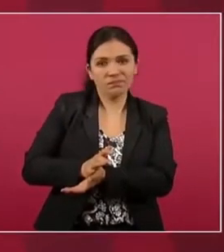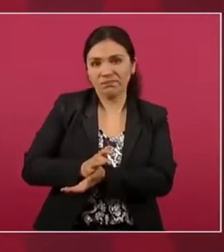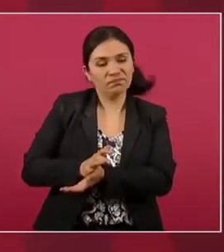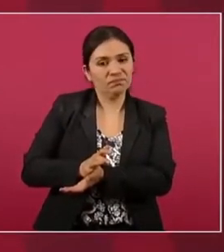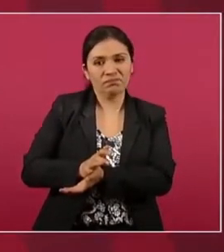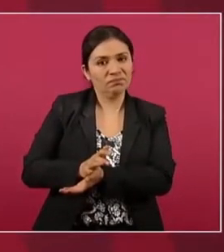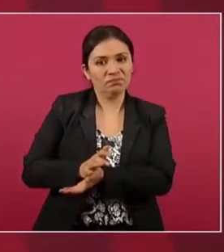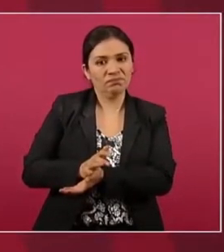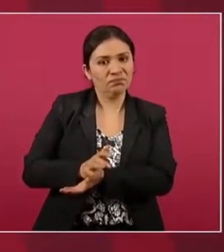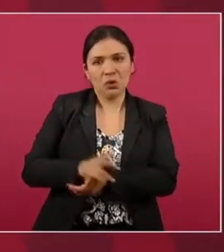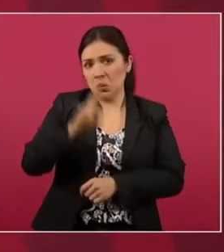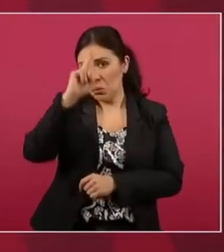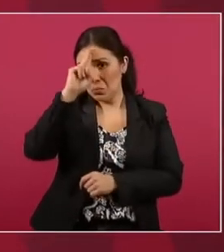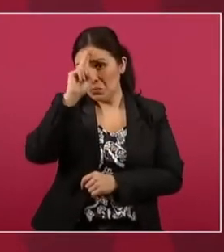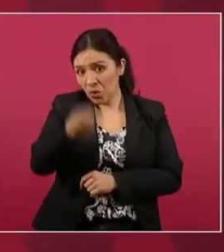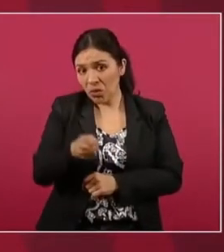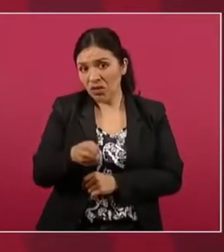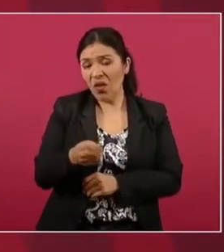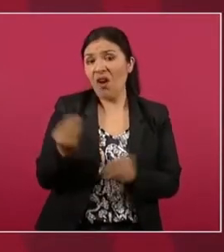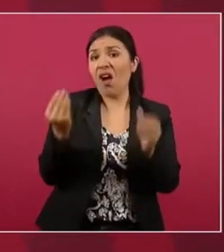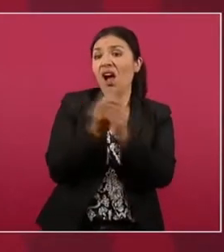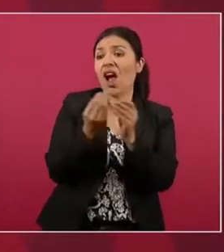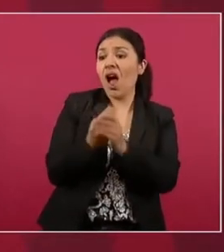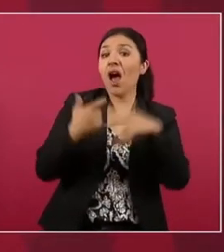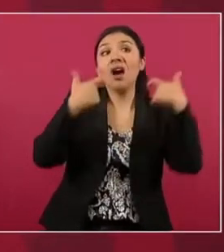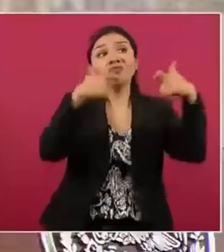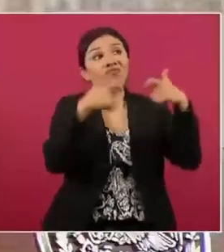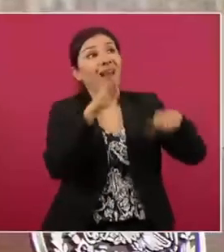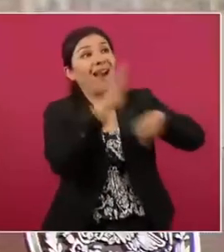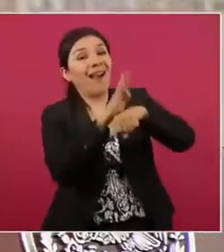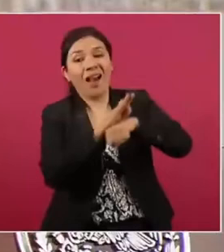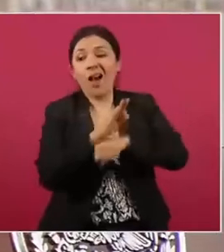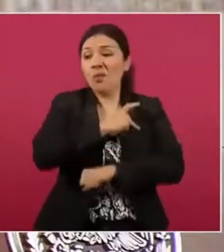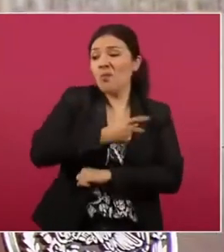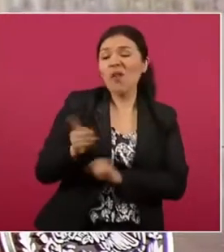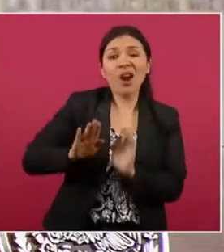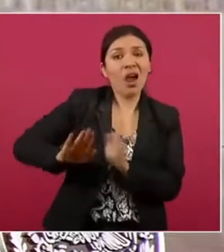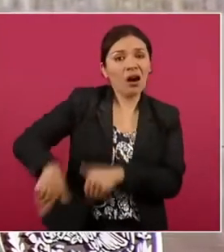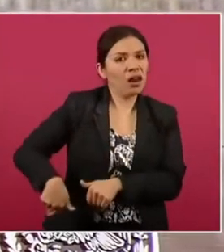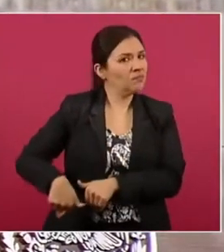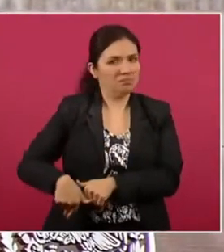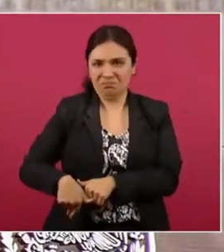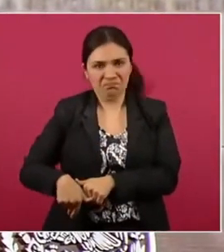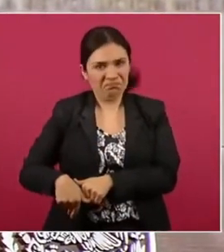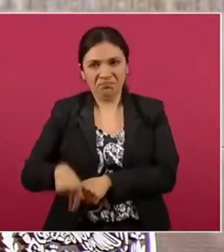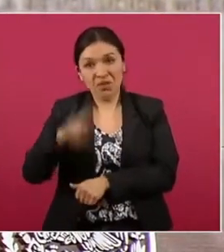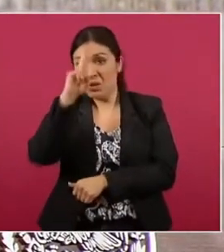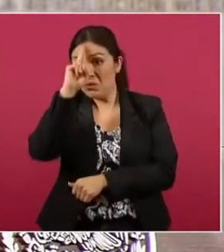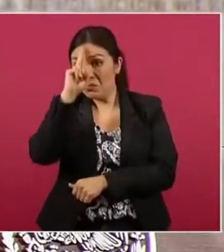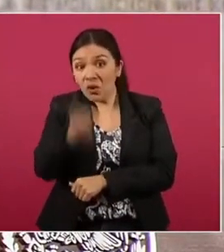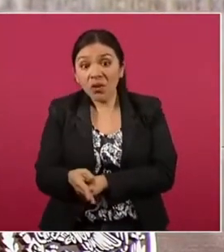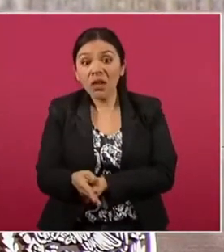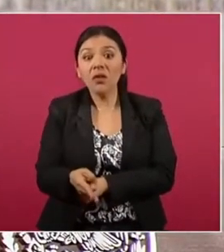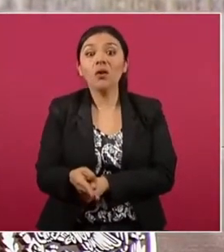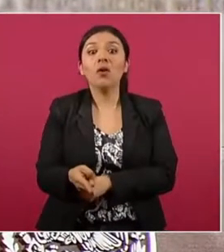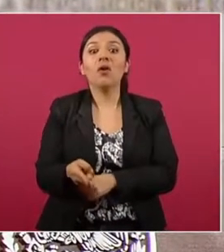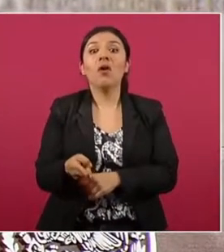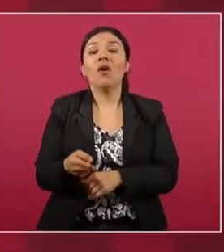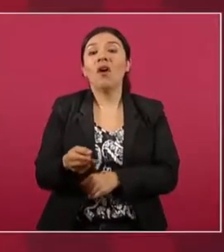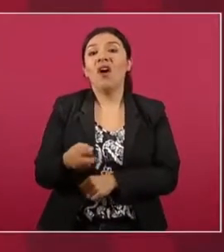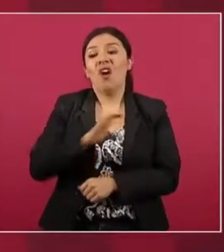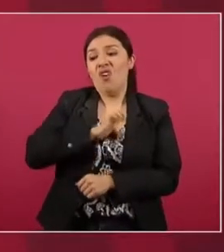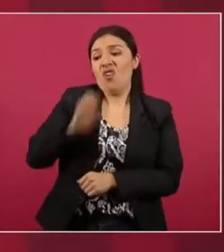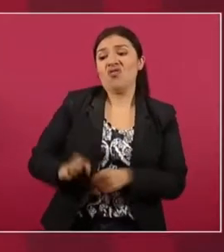no se permite el clasismo, no se permite el